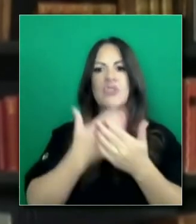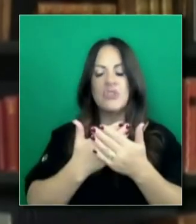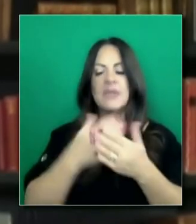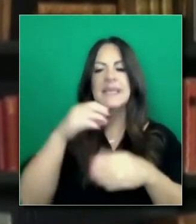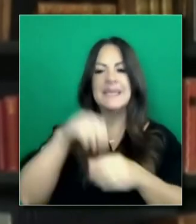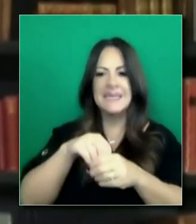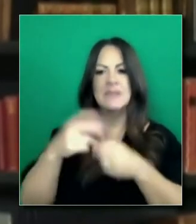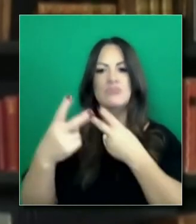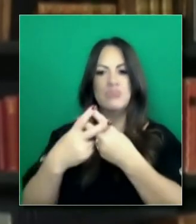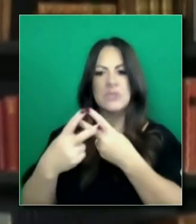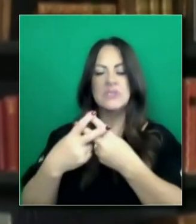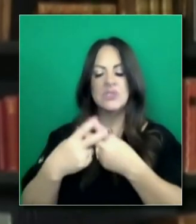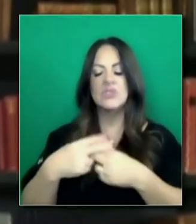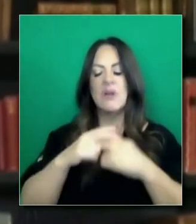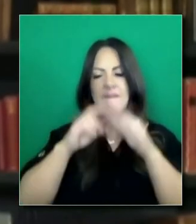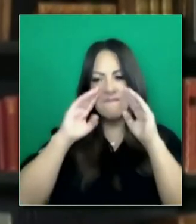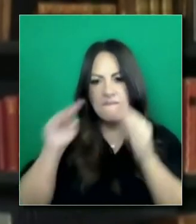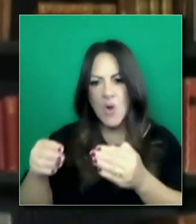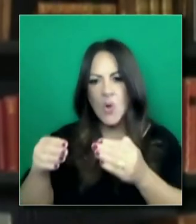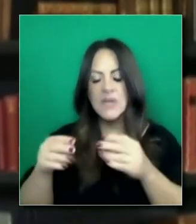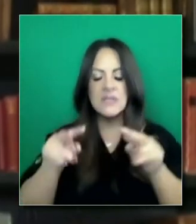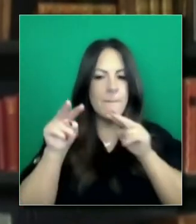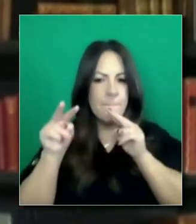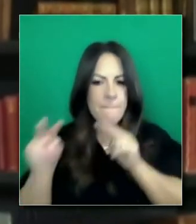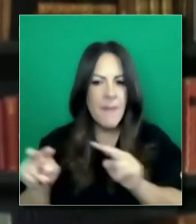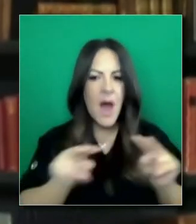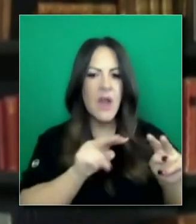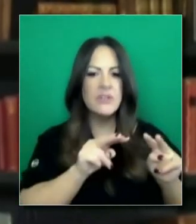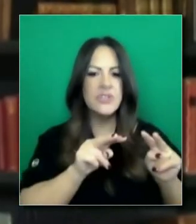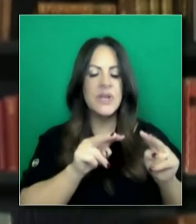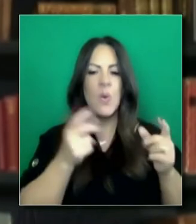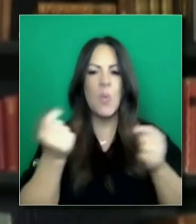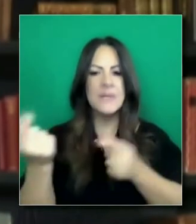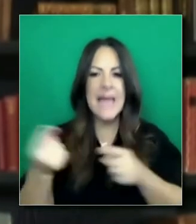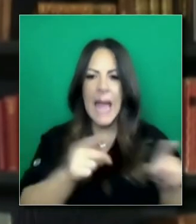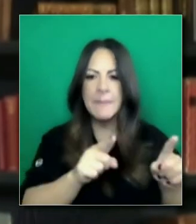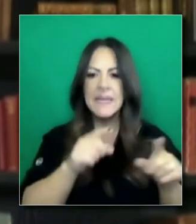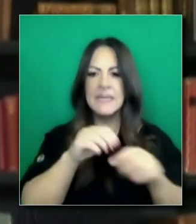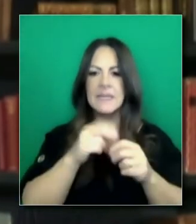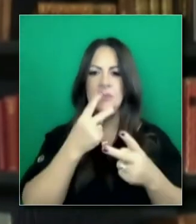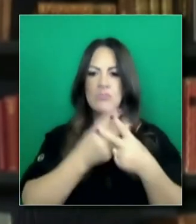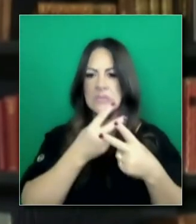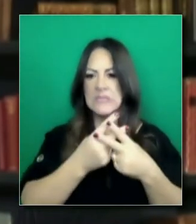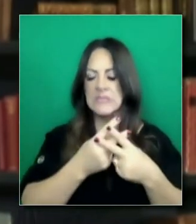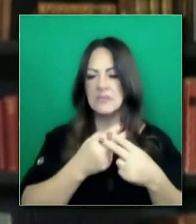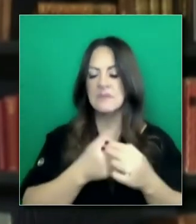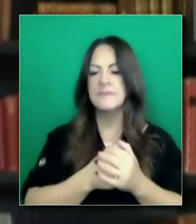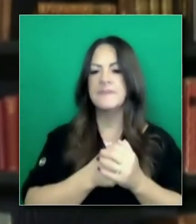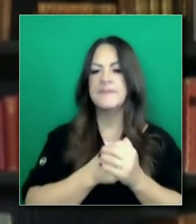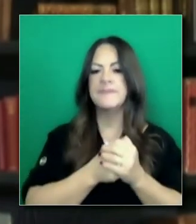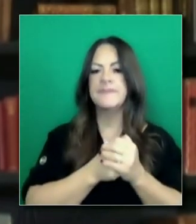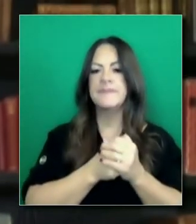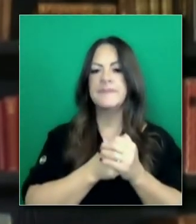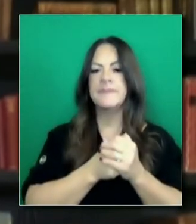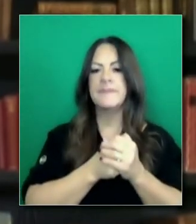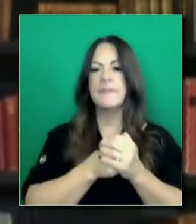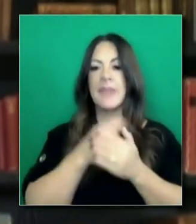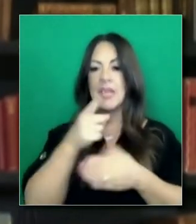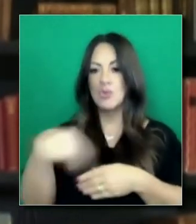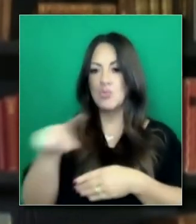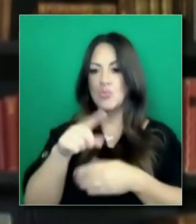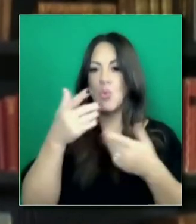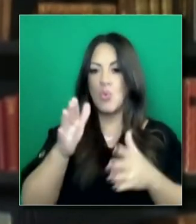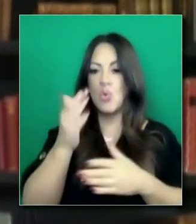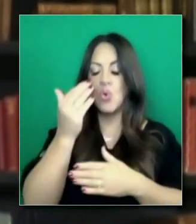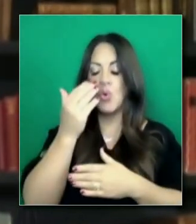muy vigilantes en cuanto a nuestro enfoque y el monitoreo de lo que está ocurriendo en las prisiones. Y